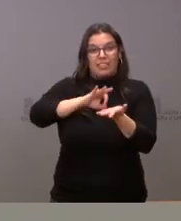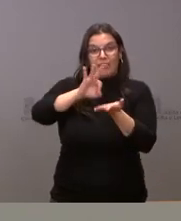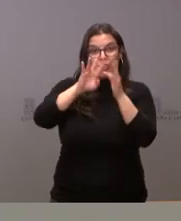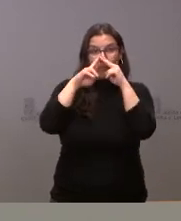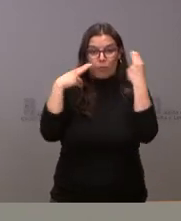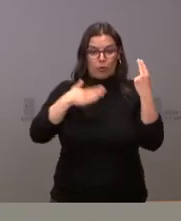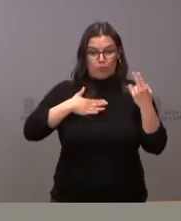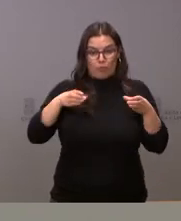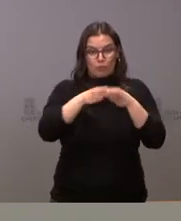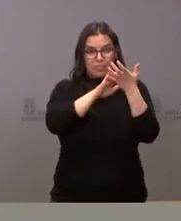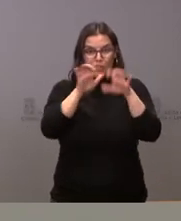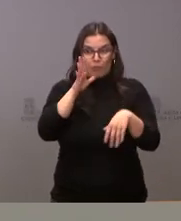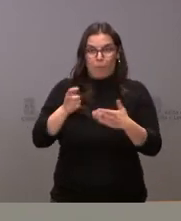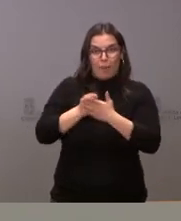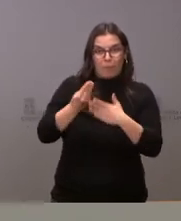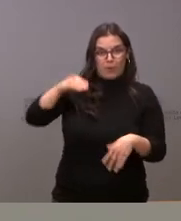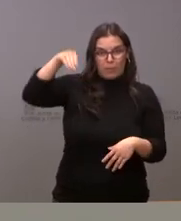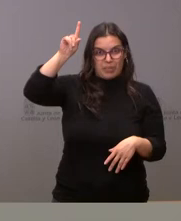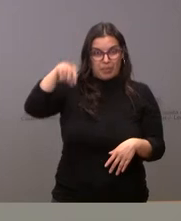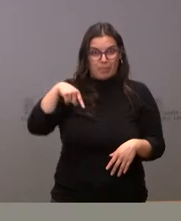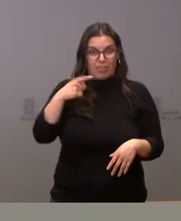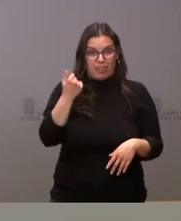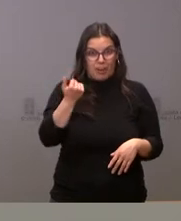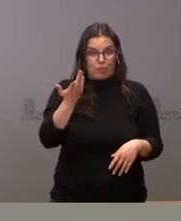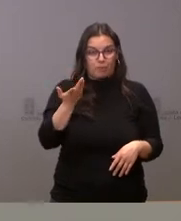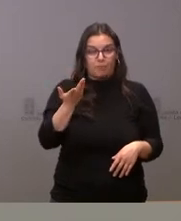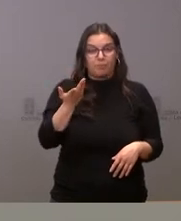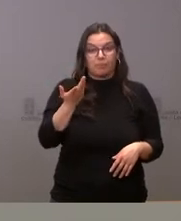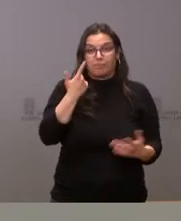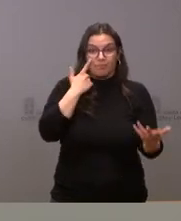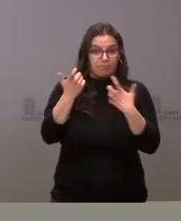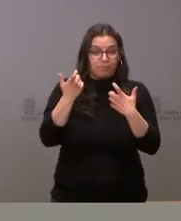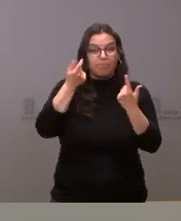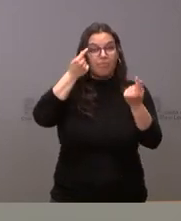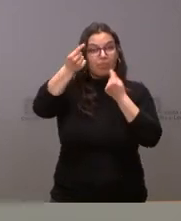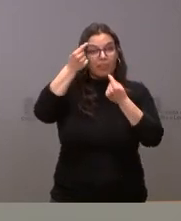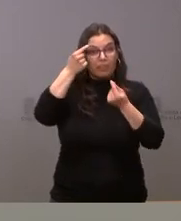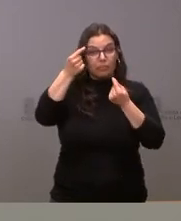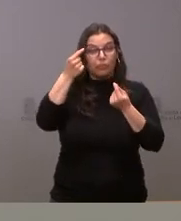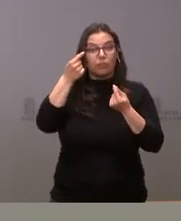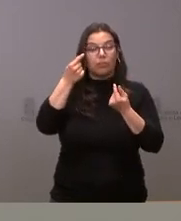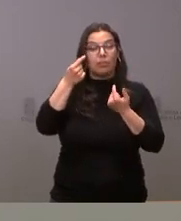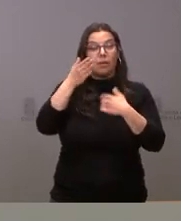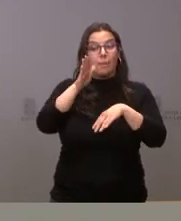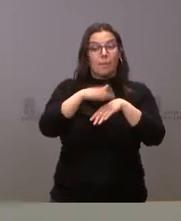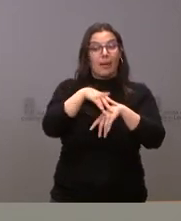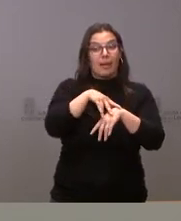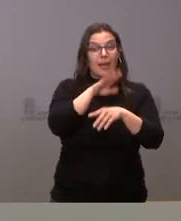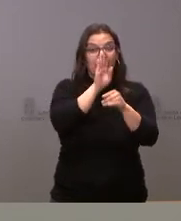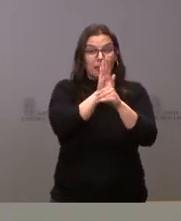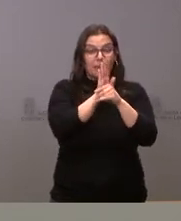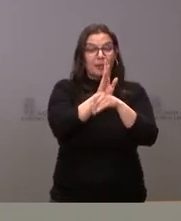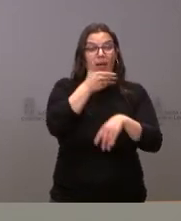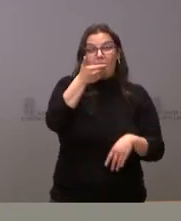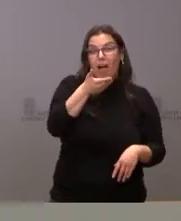parte de la propia Junta de Castilla y León. De hecho, se refleja en el dato de que para mantener el calor